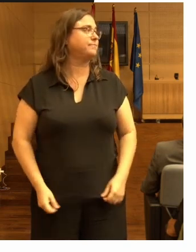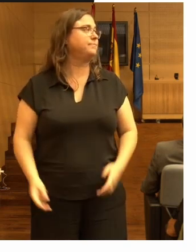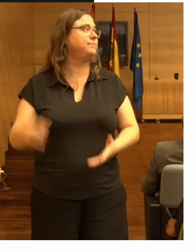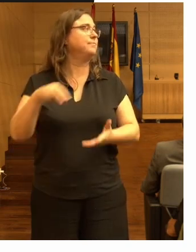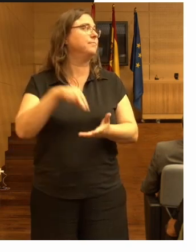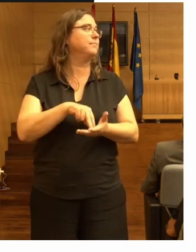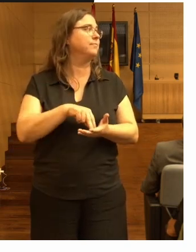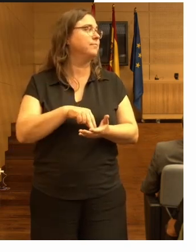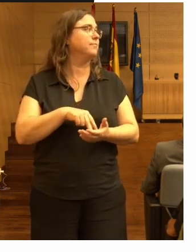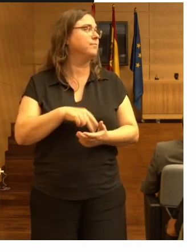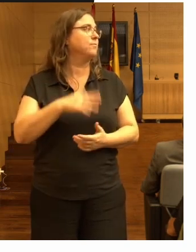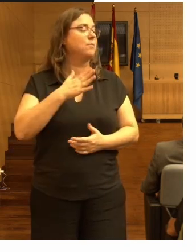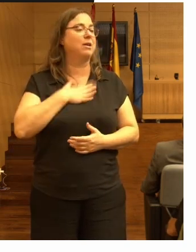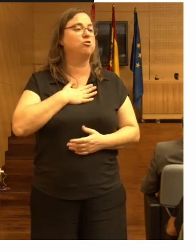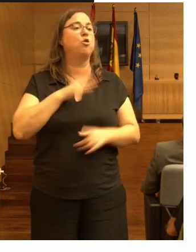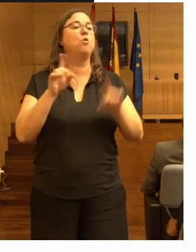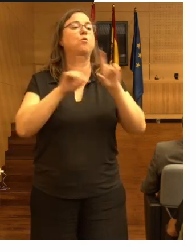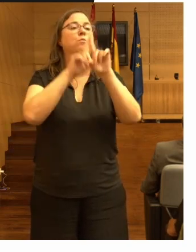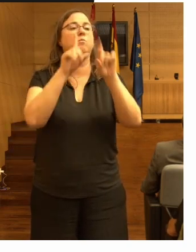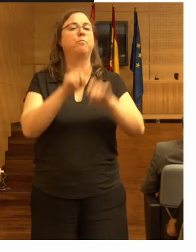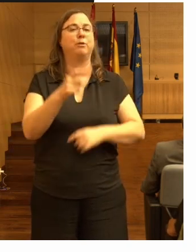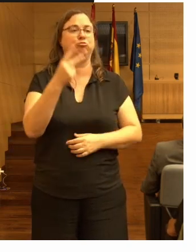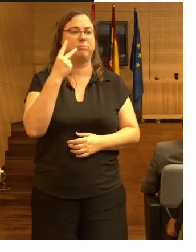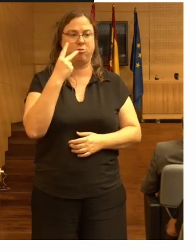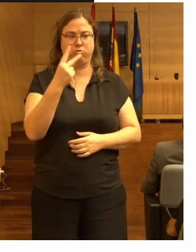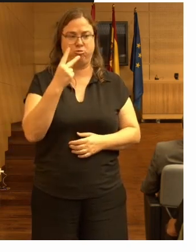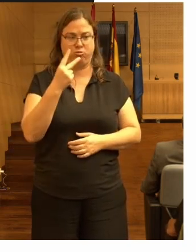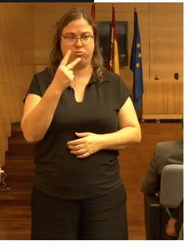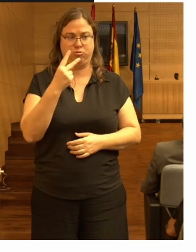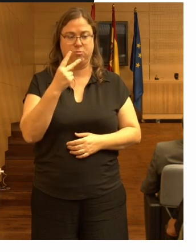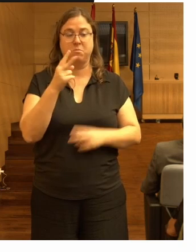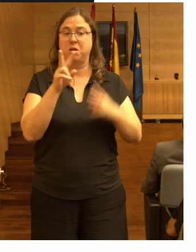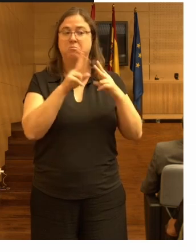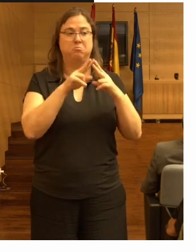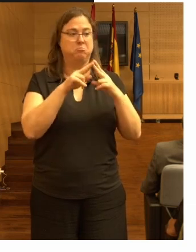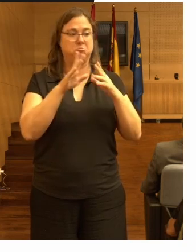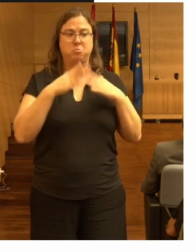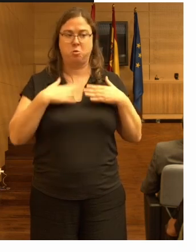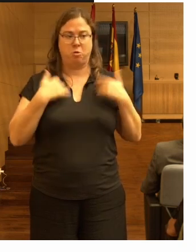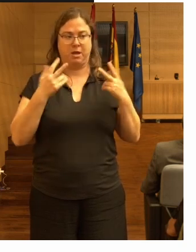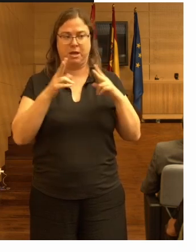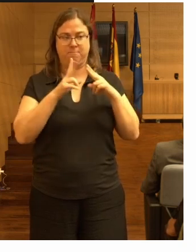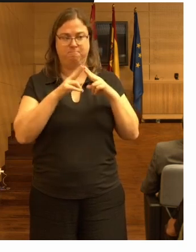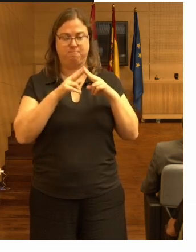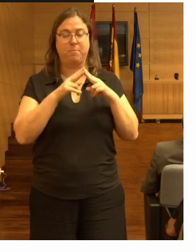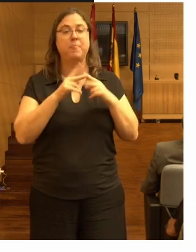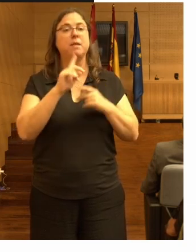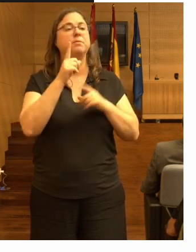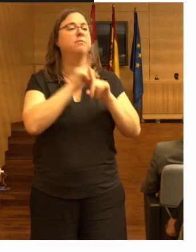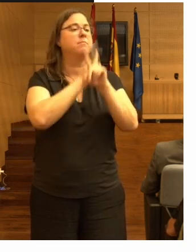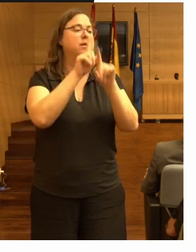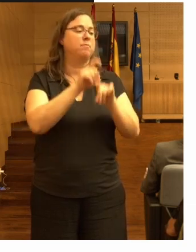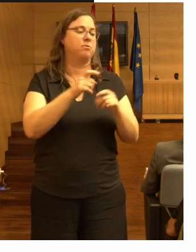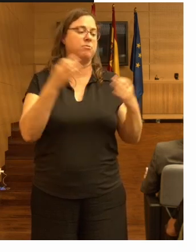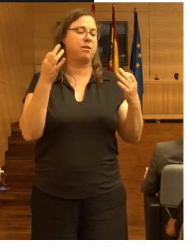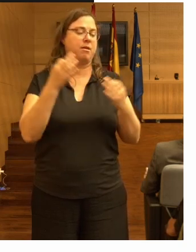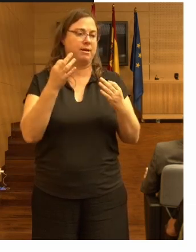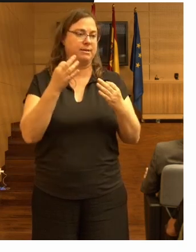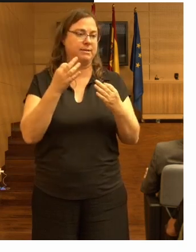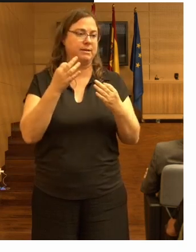bueno yo tengo dos preguntas muy concretas para cualquiera de los dos la primera es